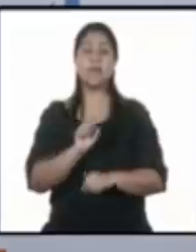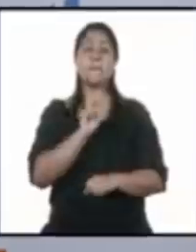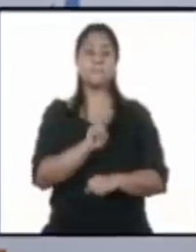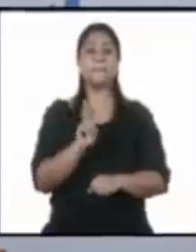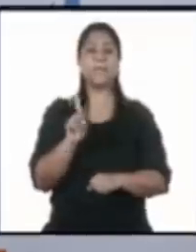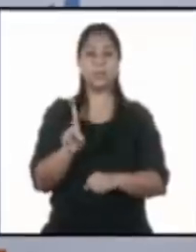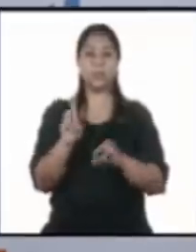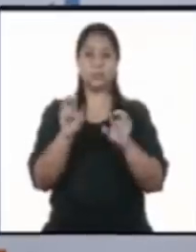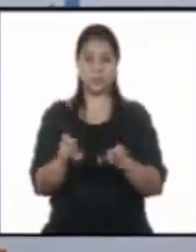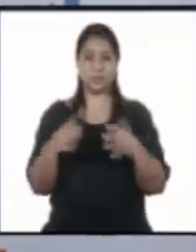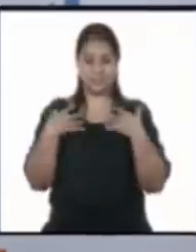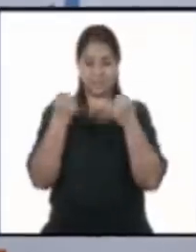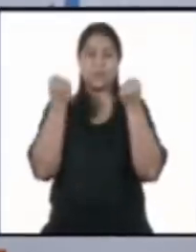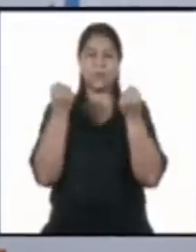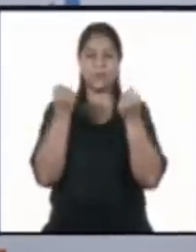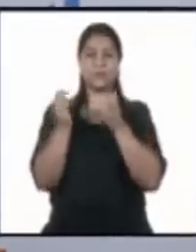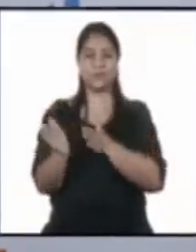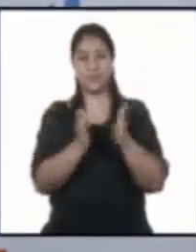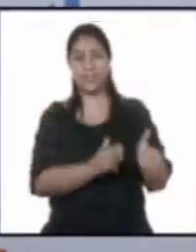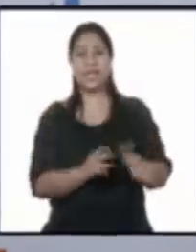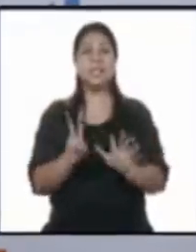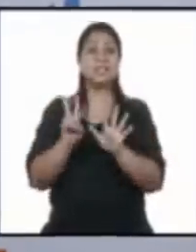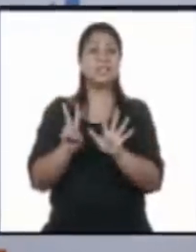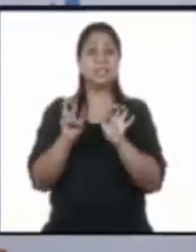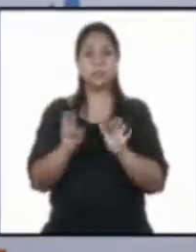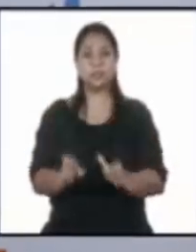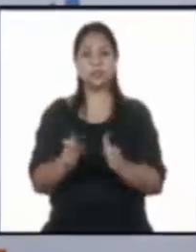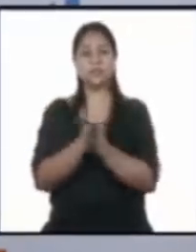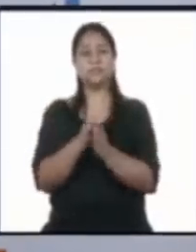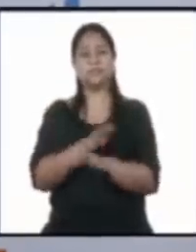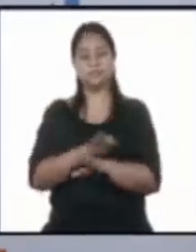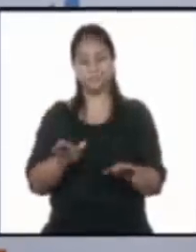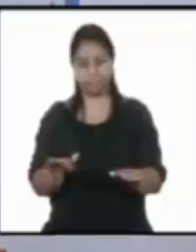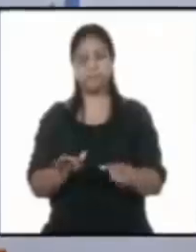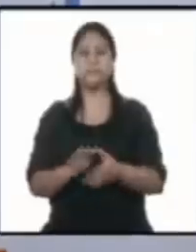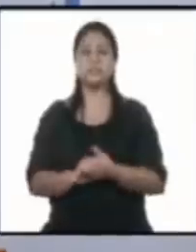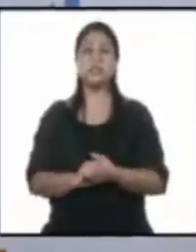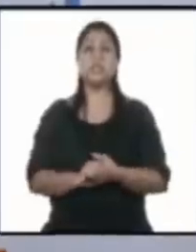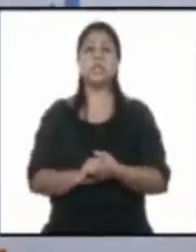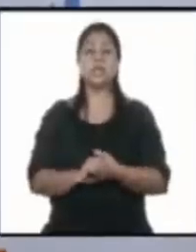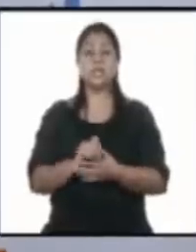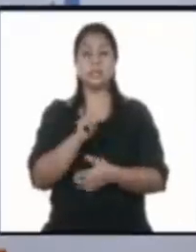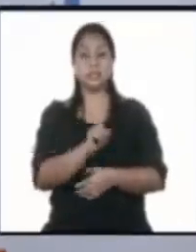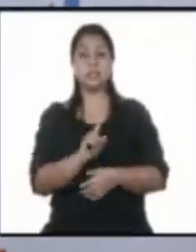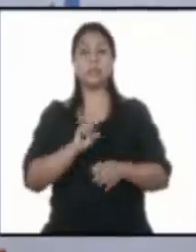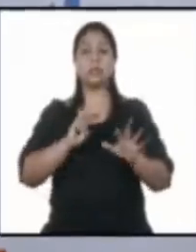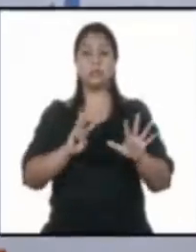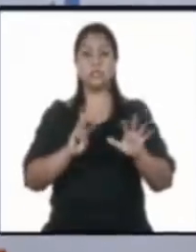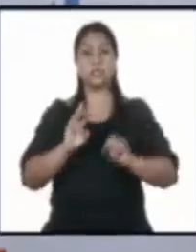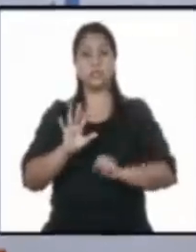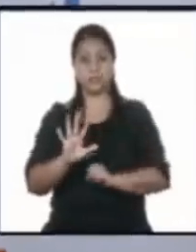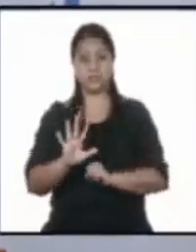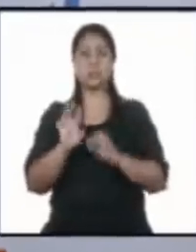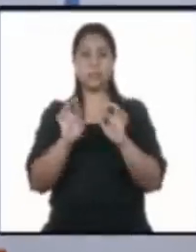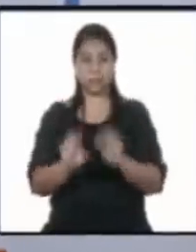personas recuperadas, 7 personas lamentablemente fallecidas y 185 casos